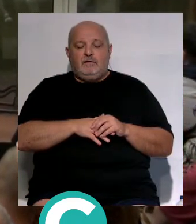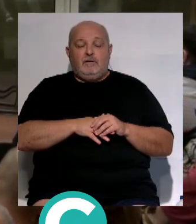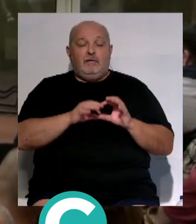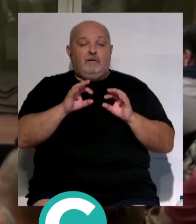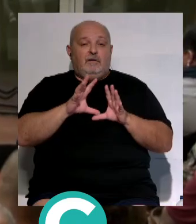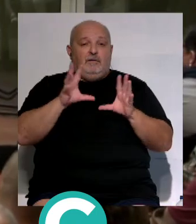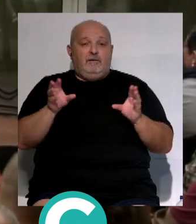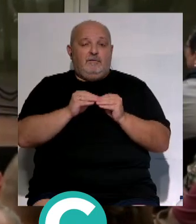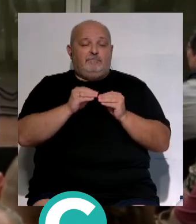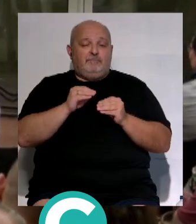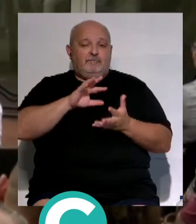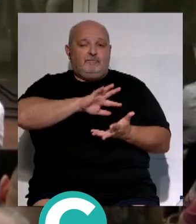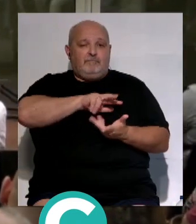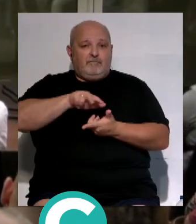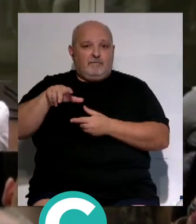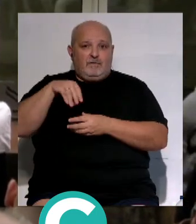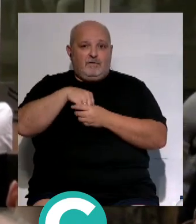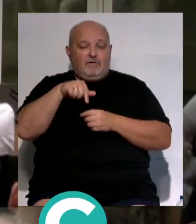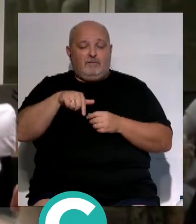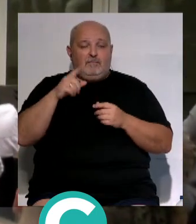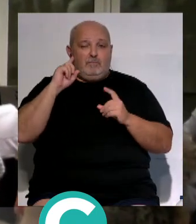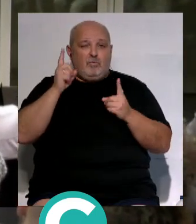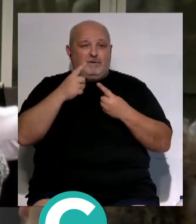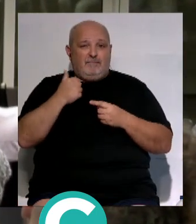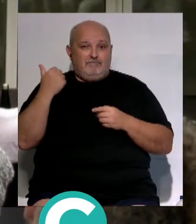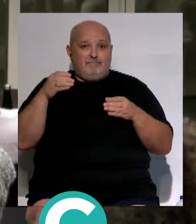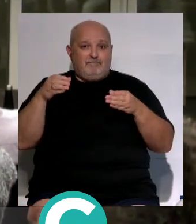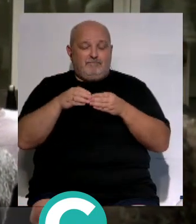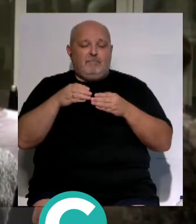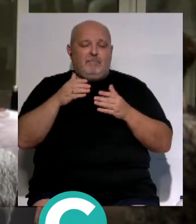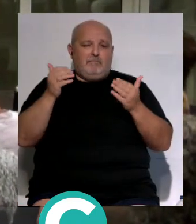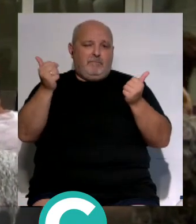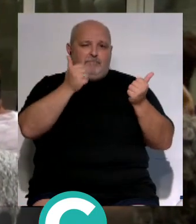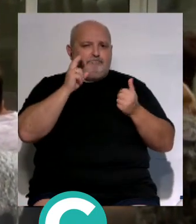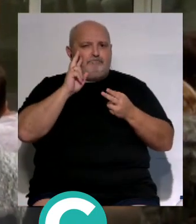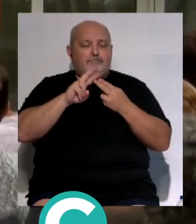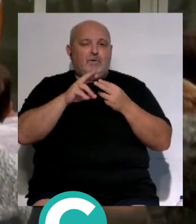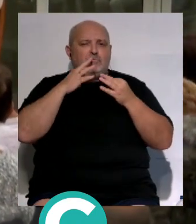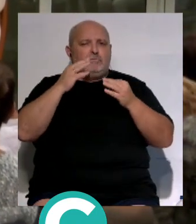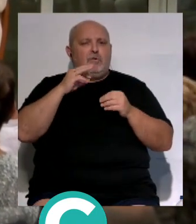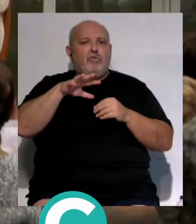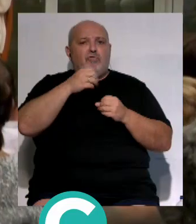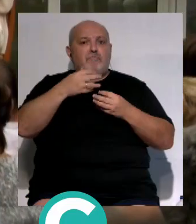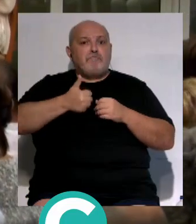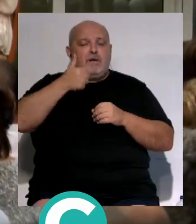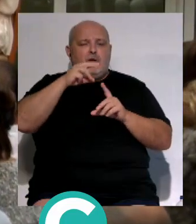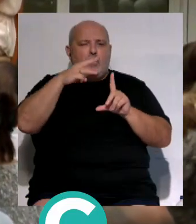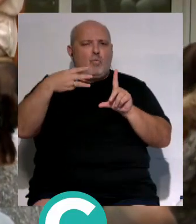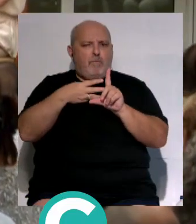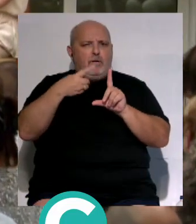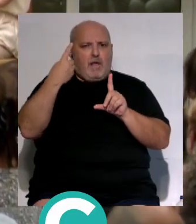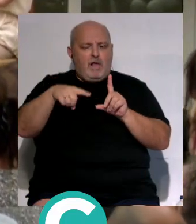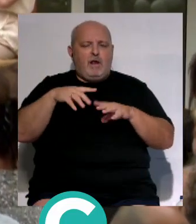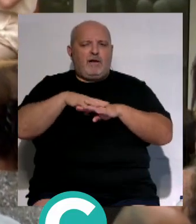Hasta aquí nuestro repaso por la actualidad con este espectáculo musical. Nos despedimos, ya saben que pueden seguir informados en hondacadiz